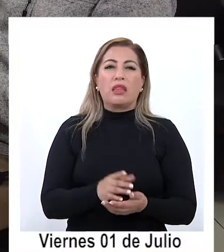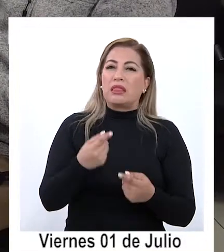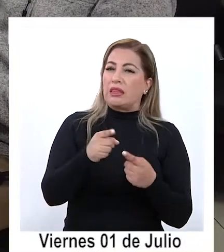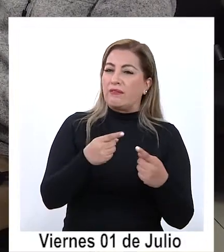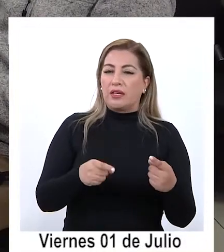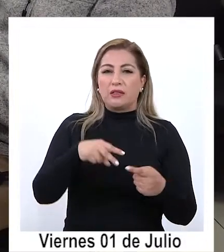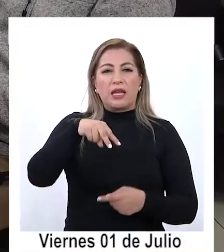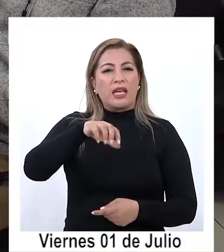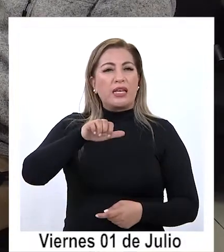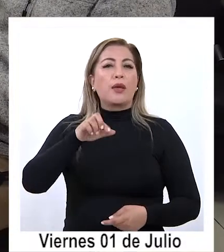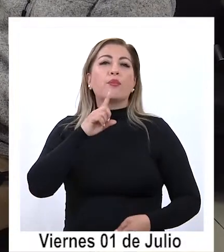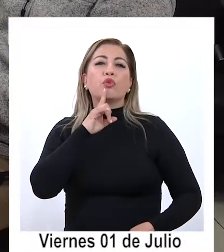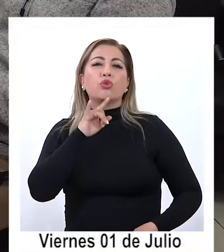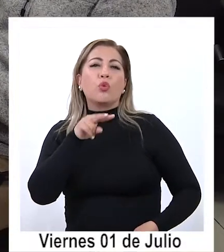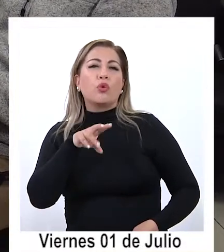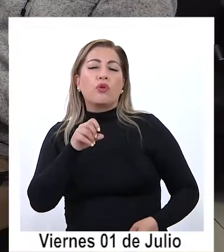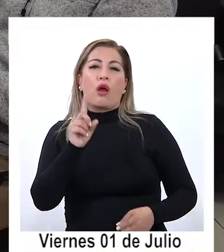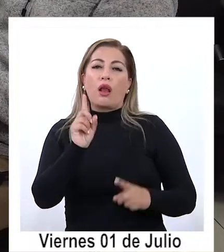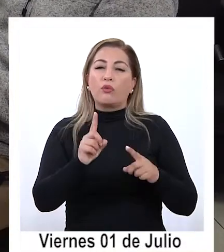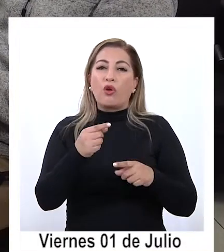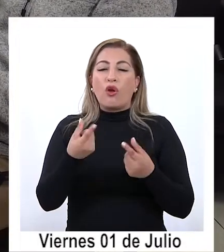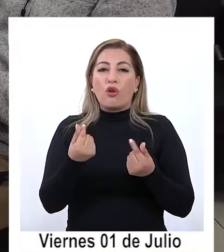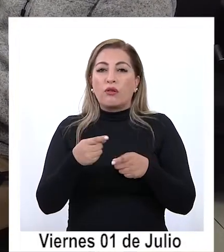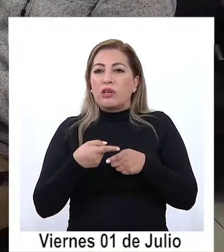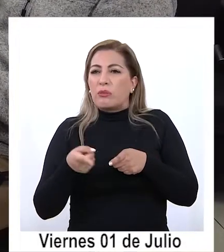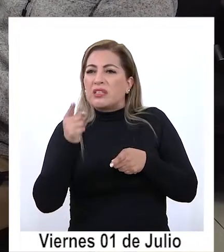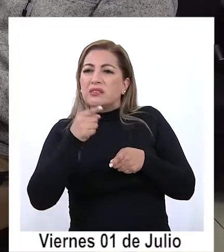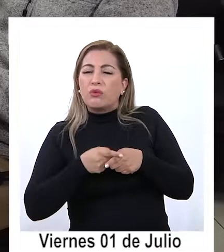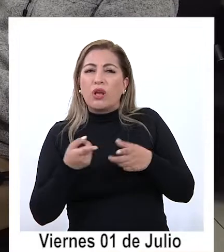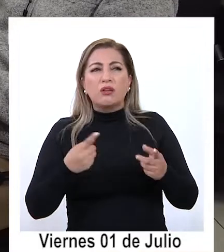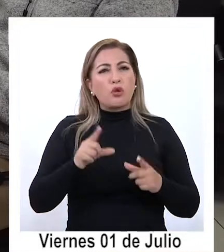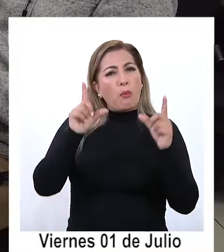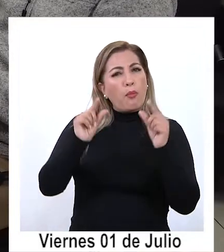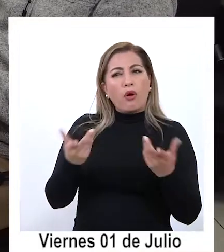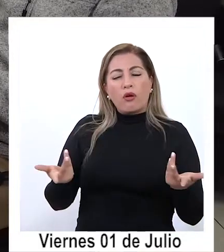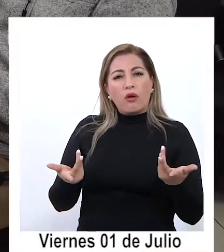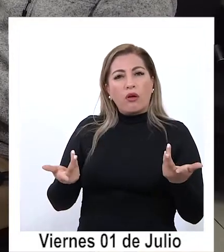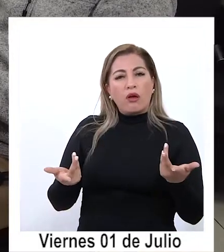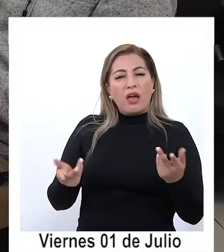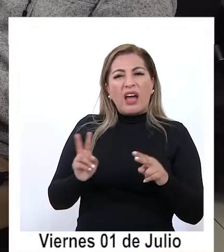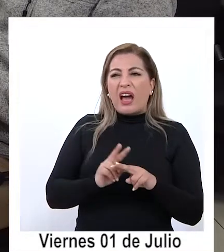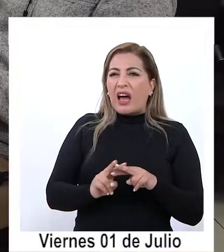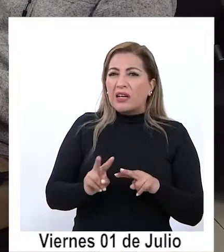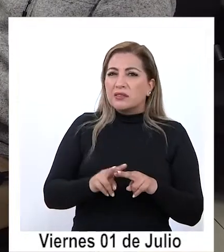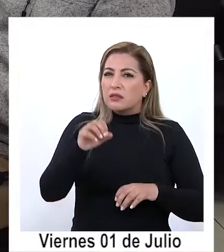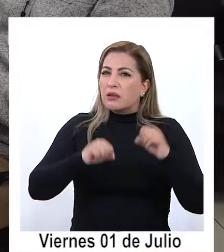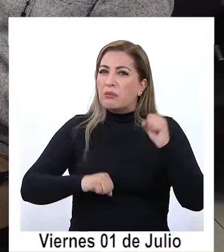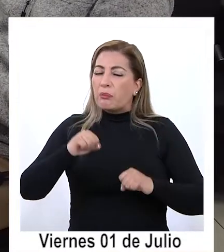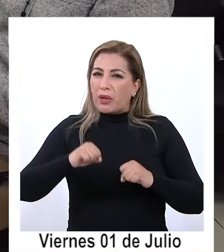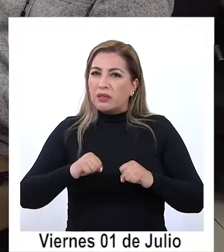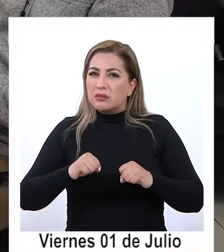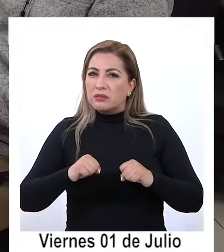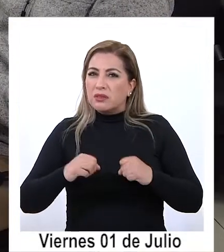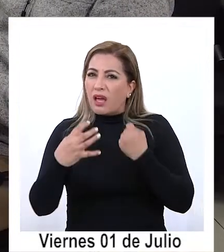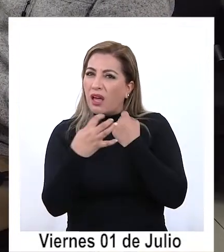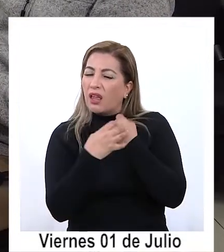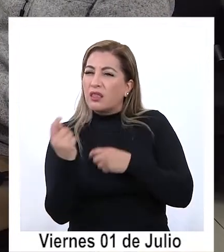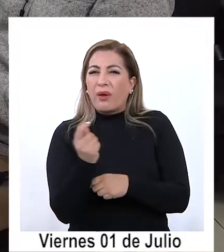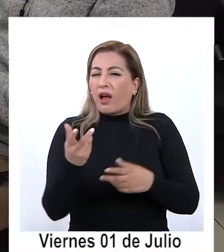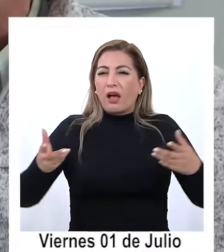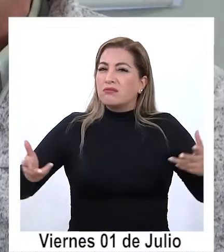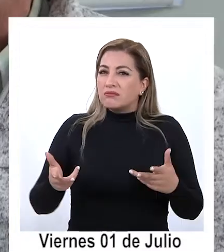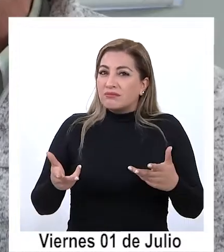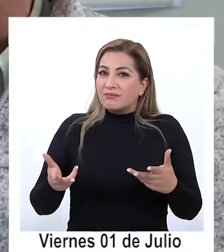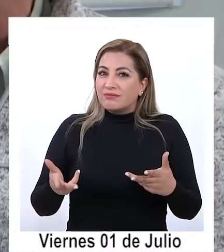con todo este tema de la economía circular pero son poquitos entonces uno dice bueno ¿cómo se hará industria en regiones o cómo se hace industria en Tarapacá